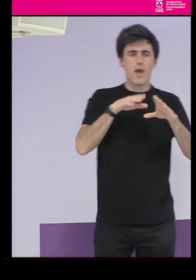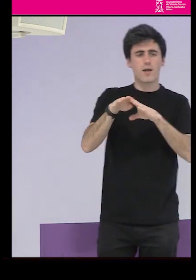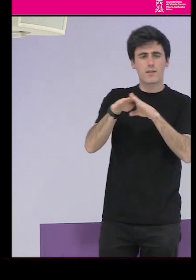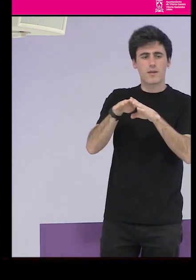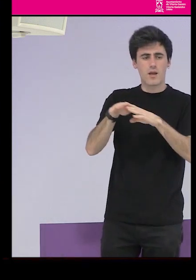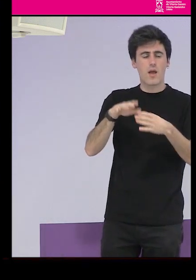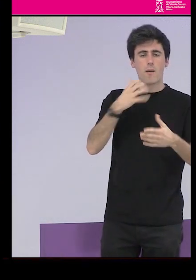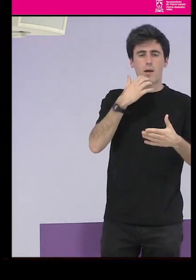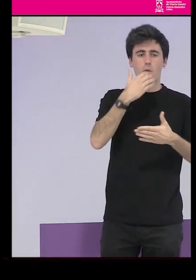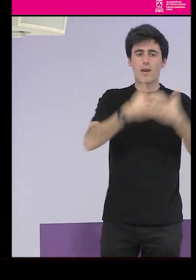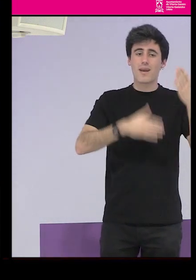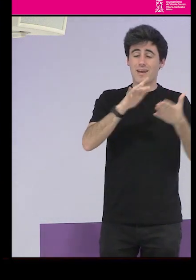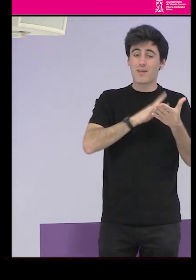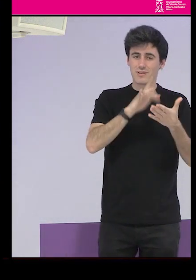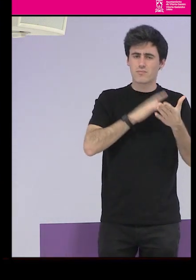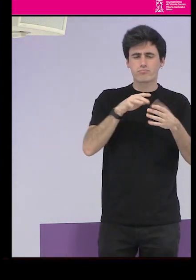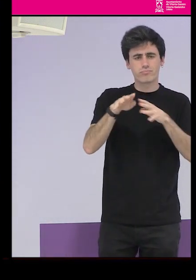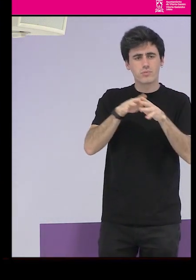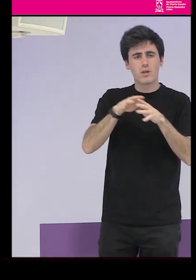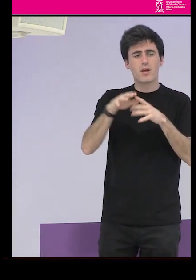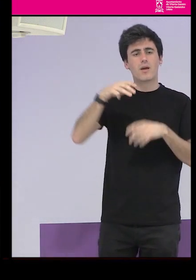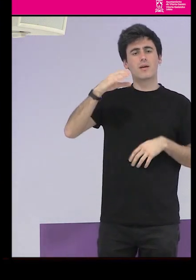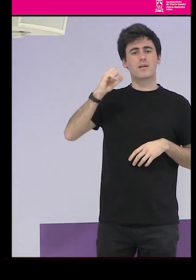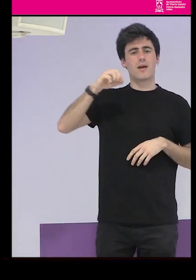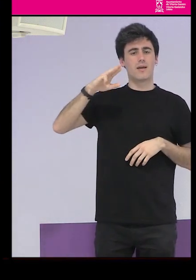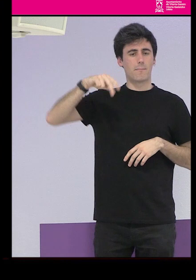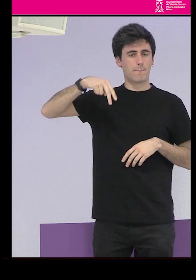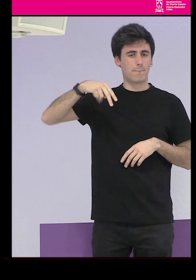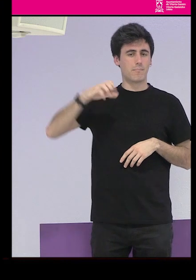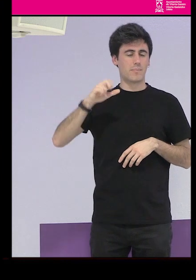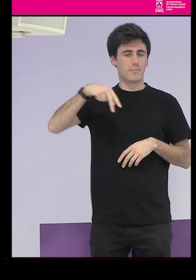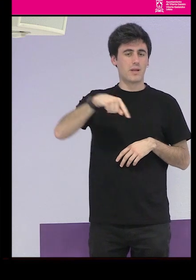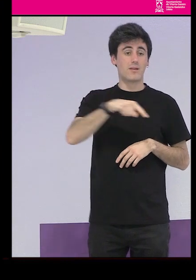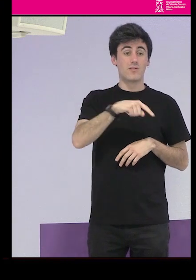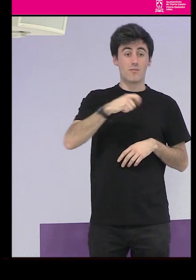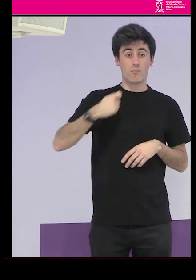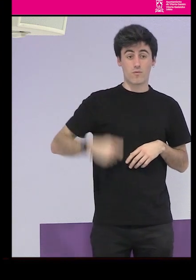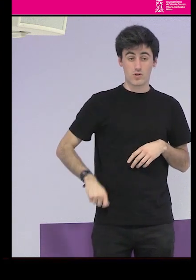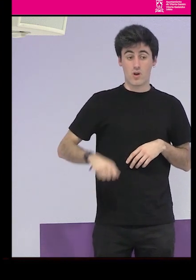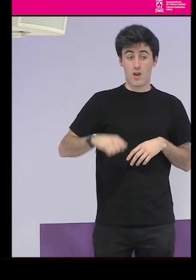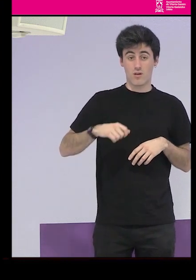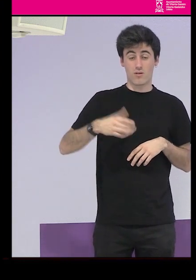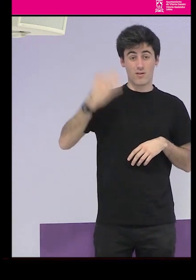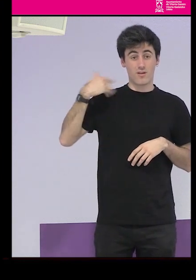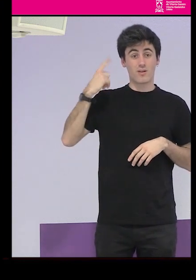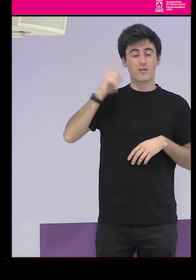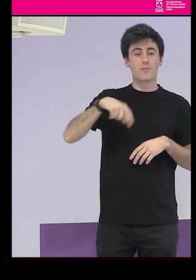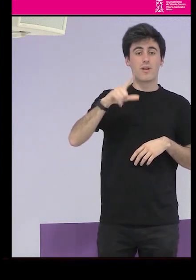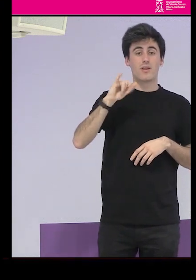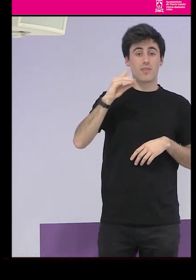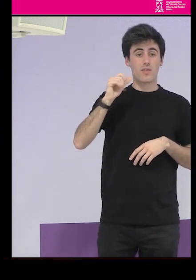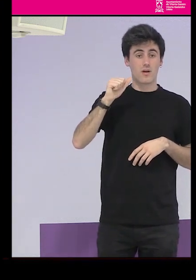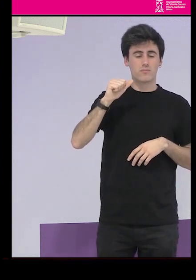Feminista en concreto que estaba dirigida por Carmen Alcalde gran profesional entonces y ahora y por Lidia Falcón